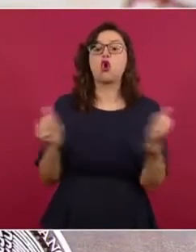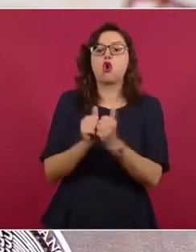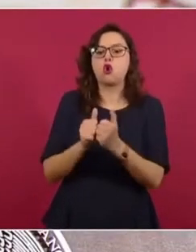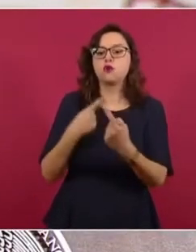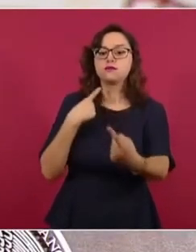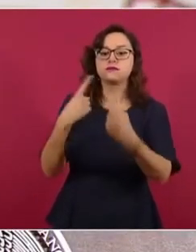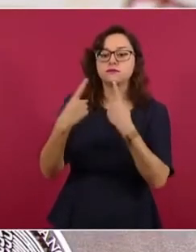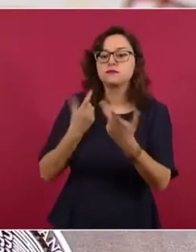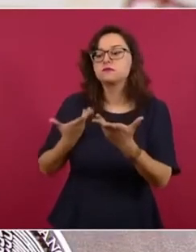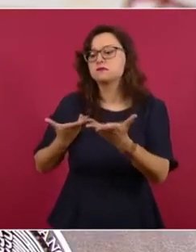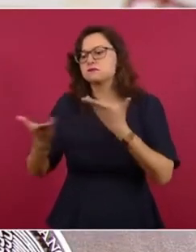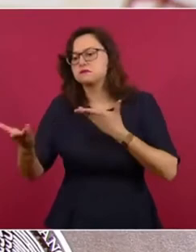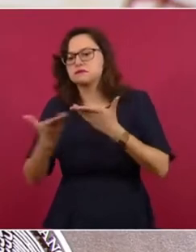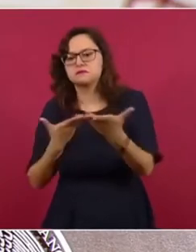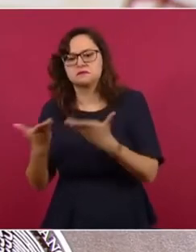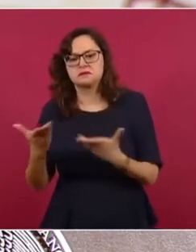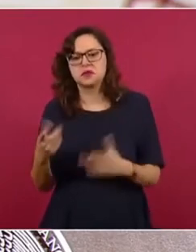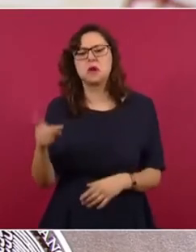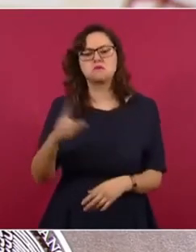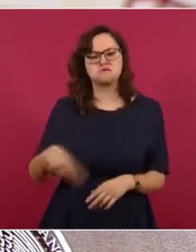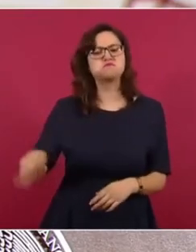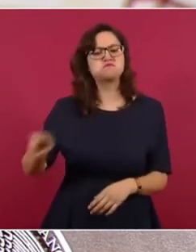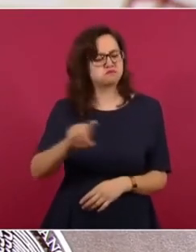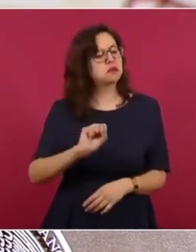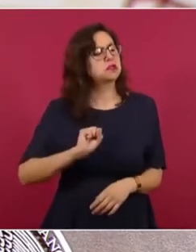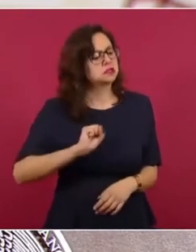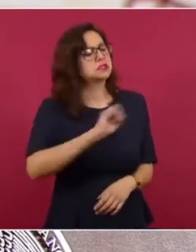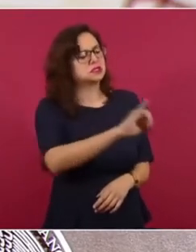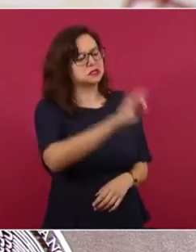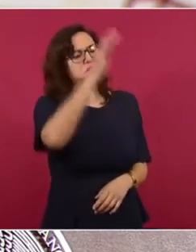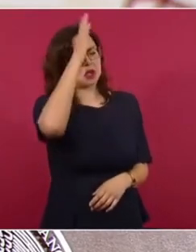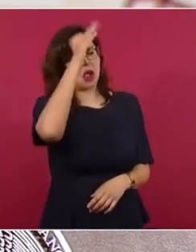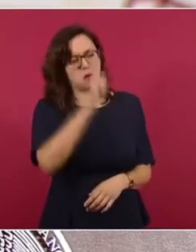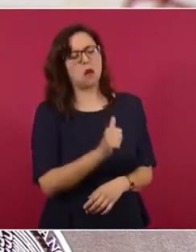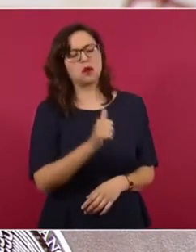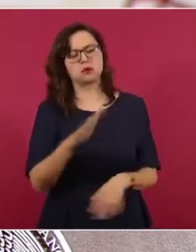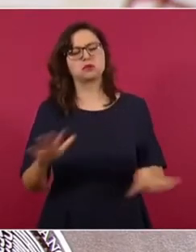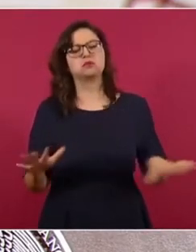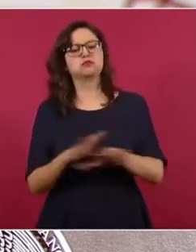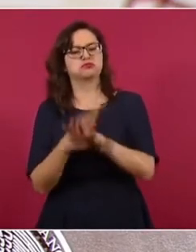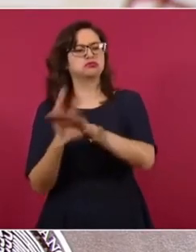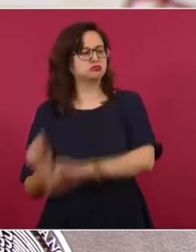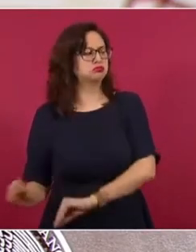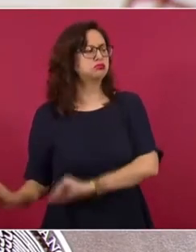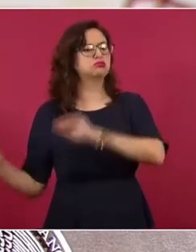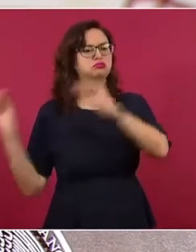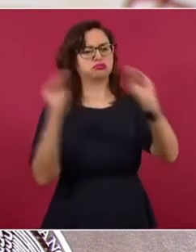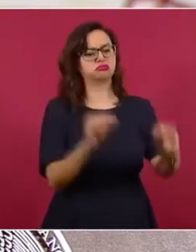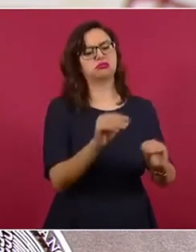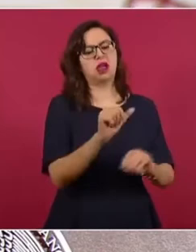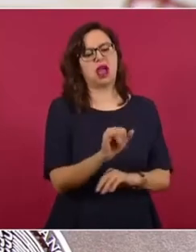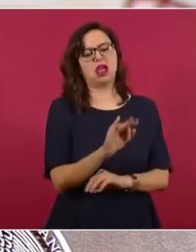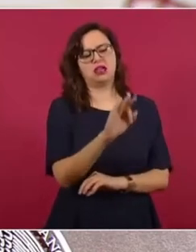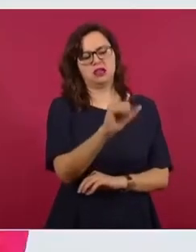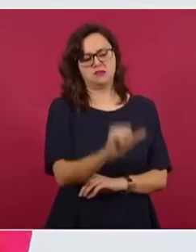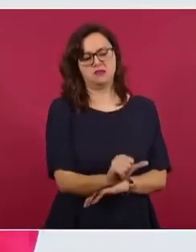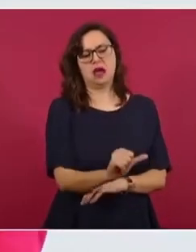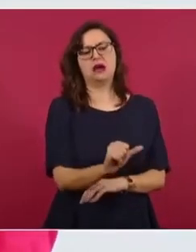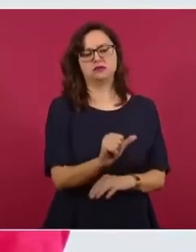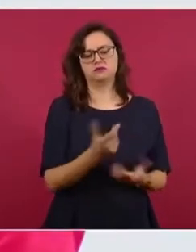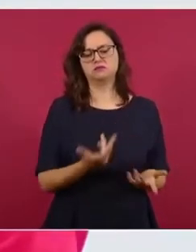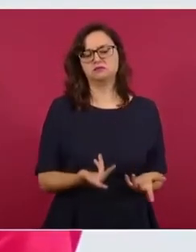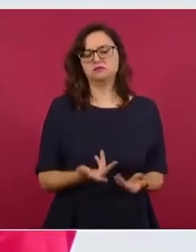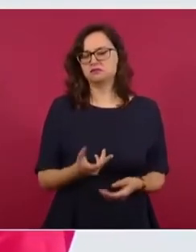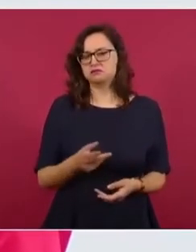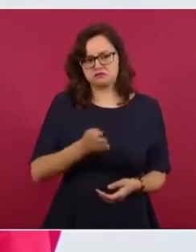aéreas del país acordaron aumentar voluntariamente sus frecuencias de vuelo desde y hacia